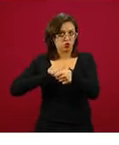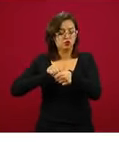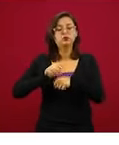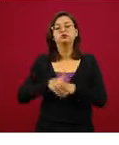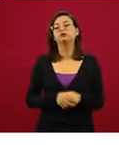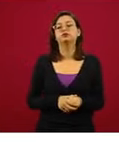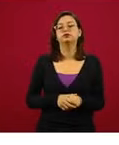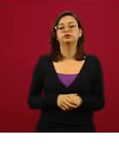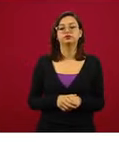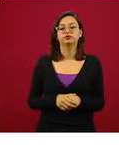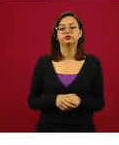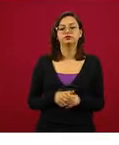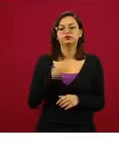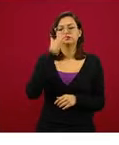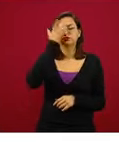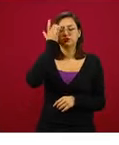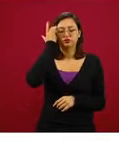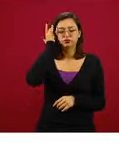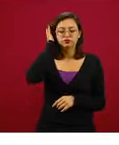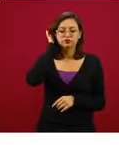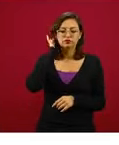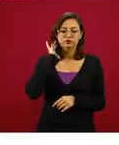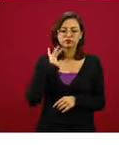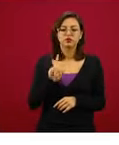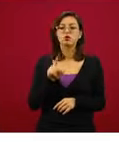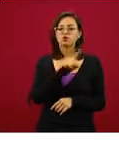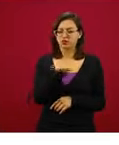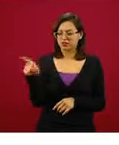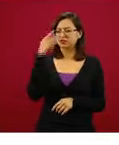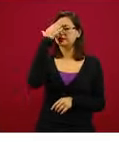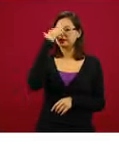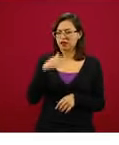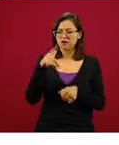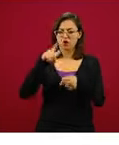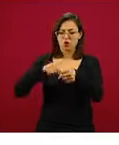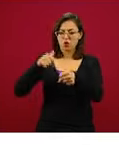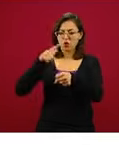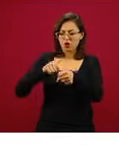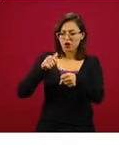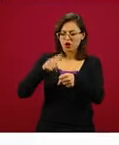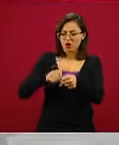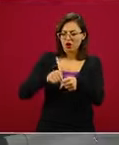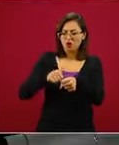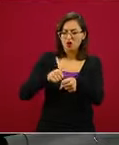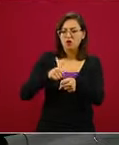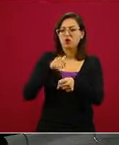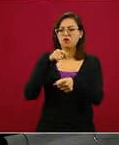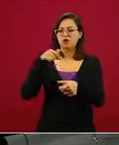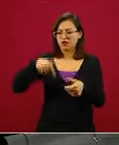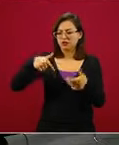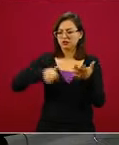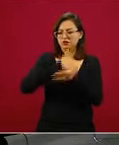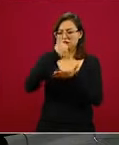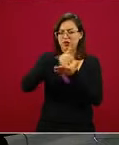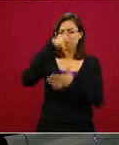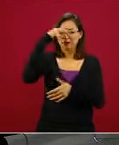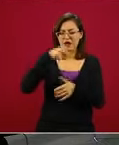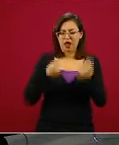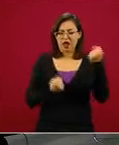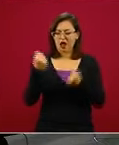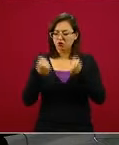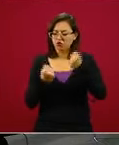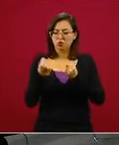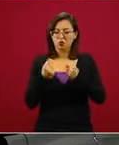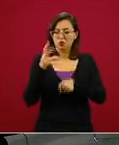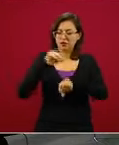Para quienes conocen el sistema de colores con el que opera, él no circula en la Ciudad de México, piensen